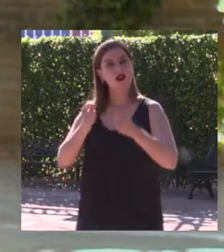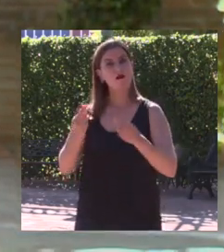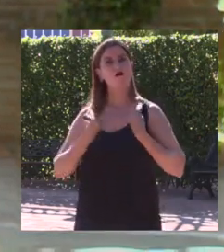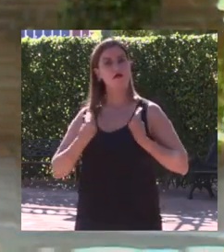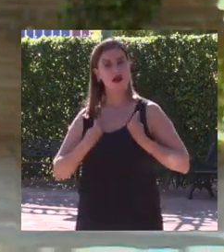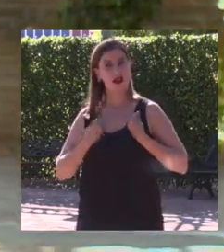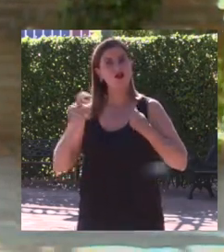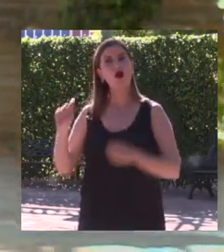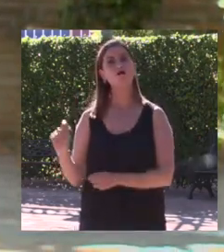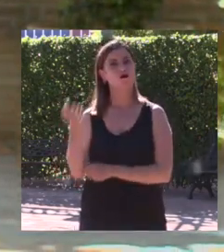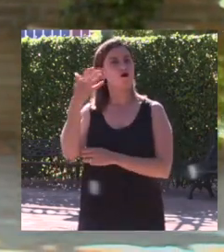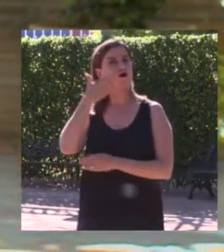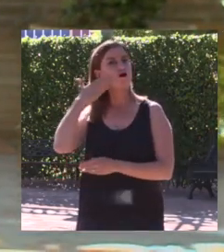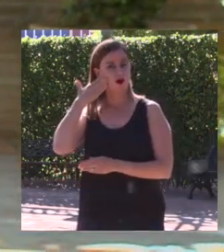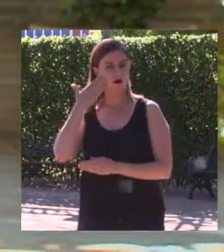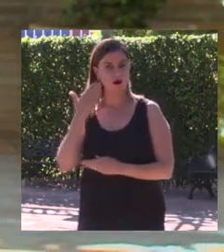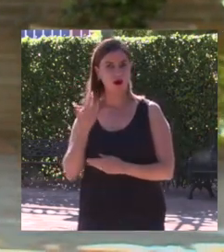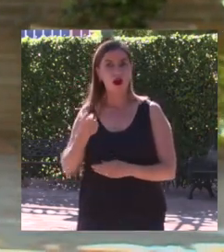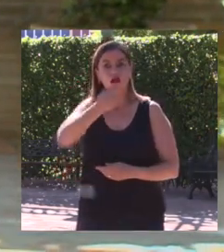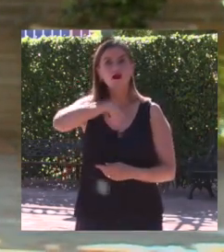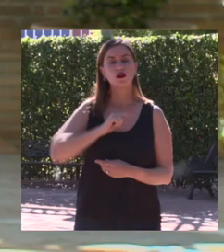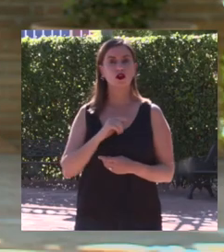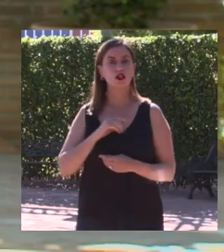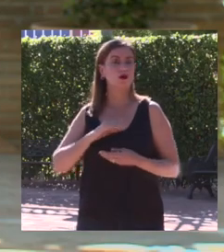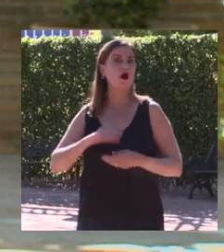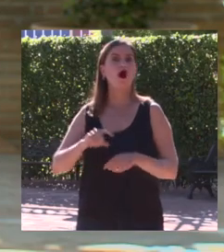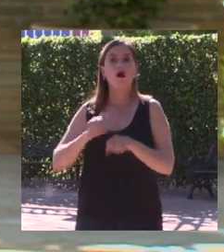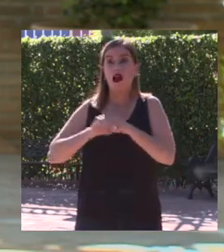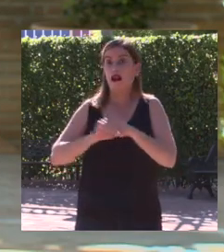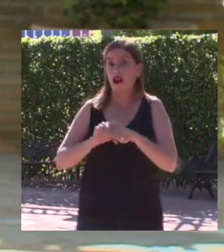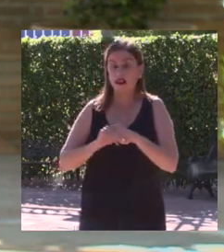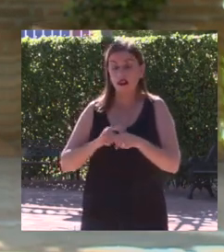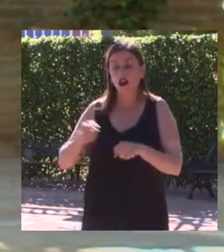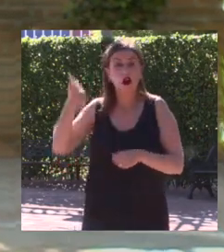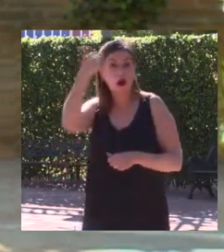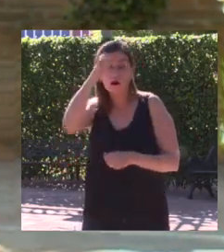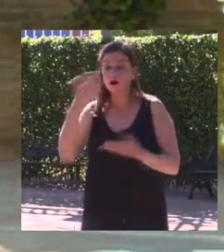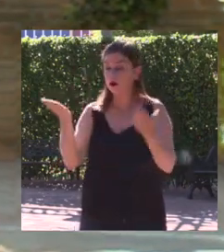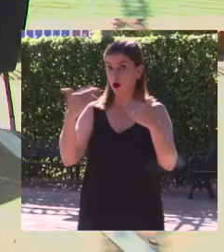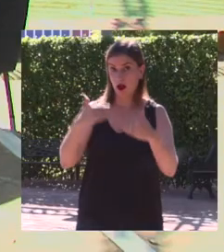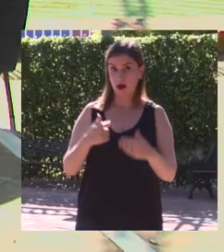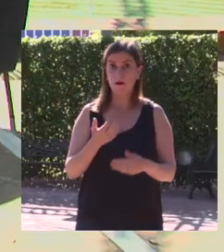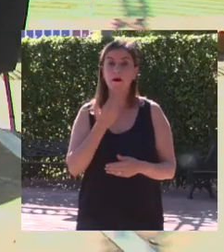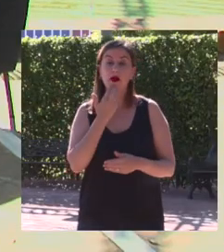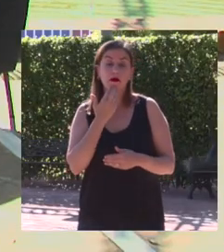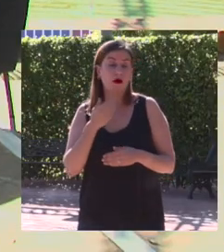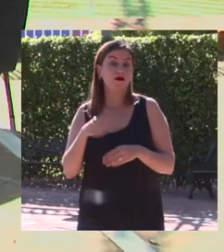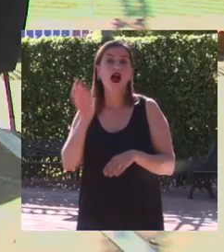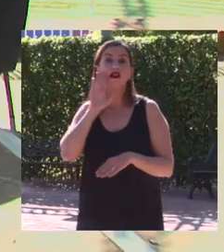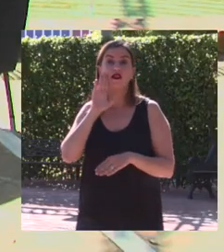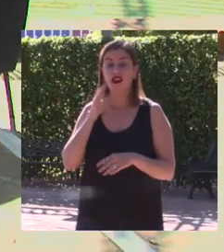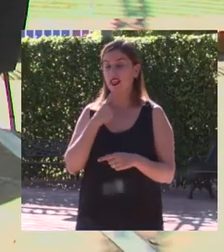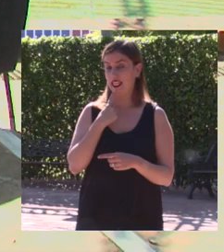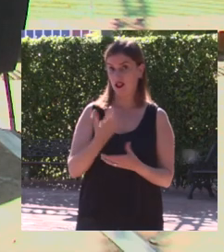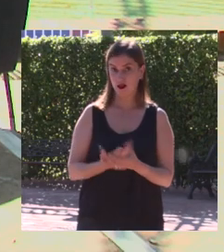y un privilegio muy grande y nosotras tenemos una serie de cualidades que ellos no tienen como acabo de decir